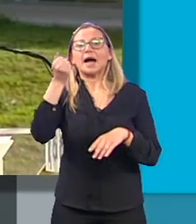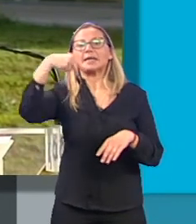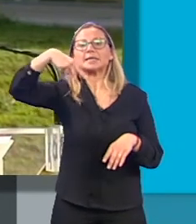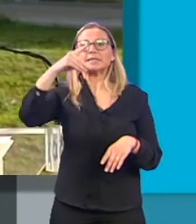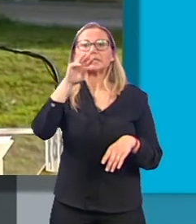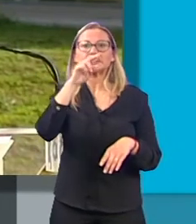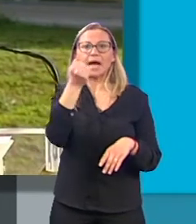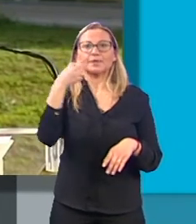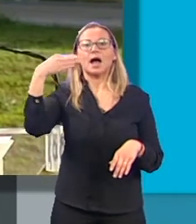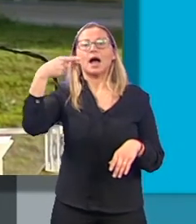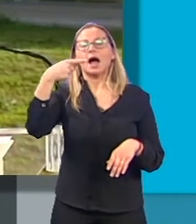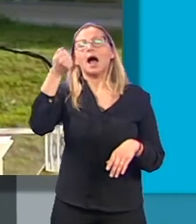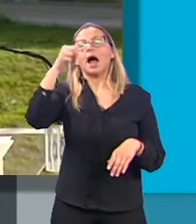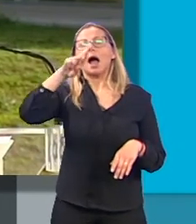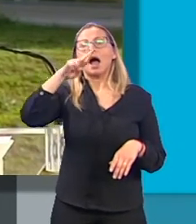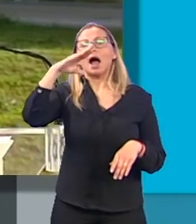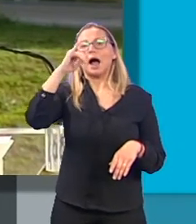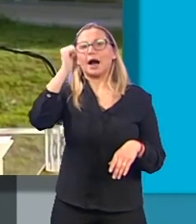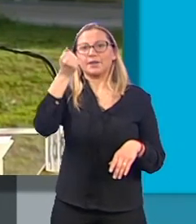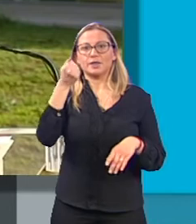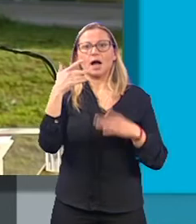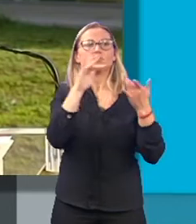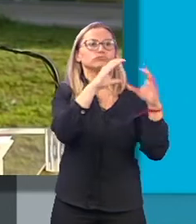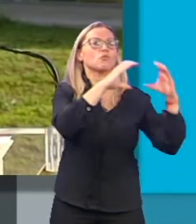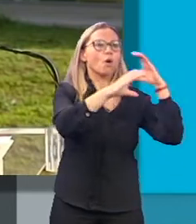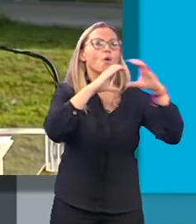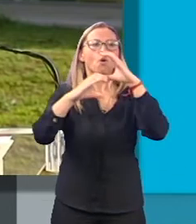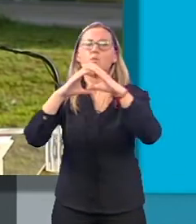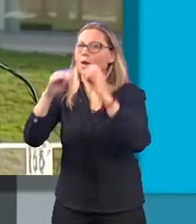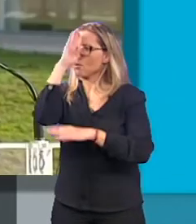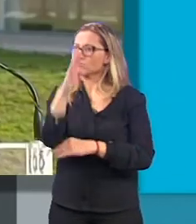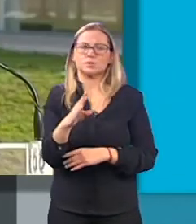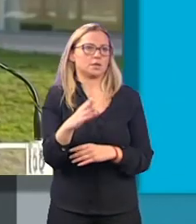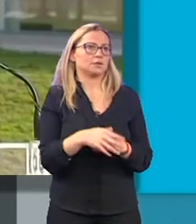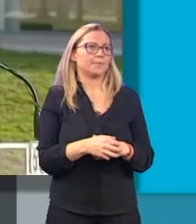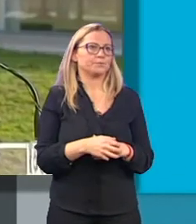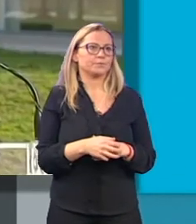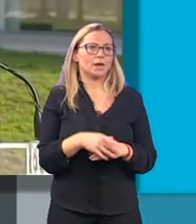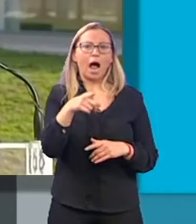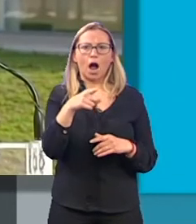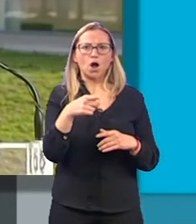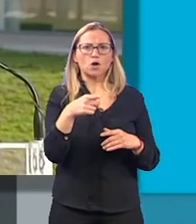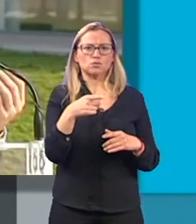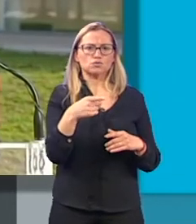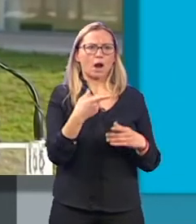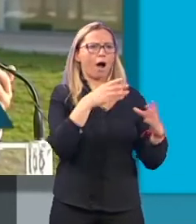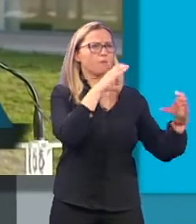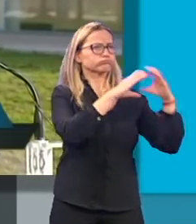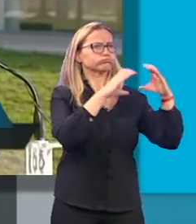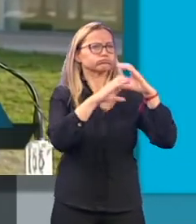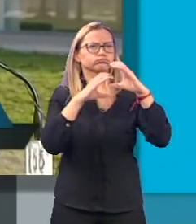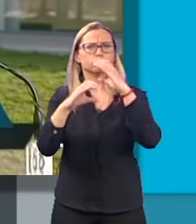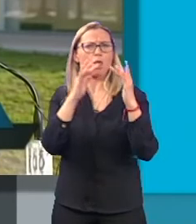anoche mantuvo un contacto constante con todo ello. Hay una absoluta coordinación del conjunto de las